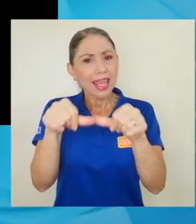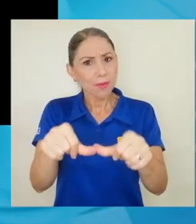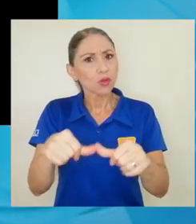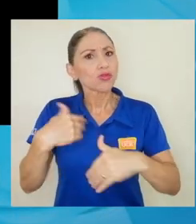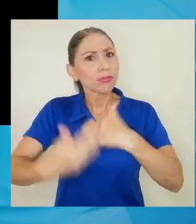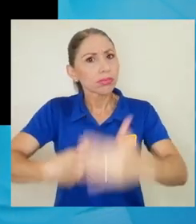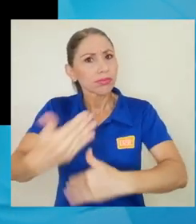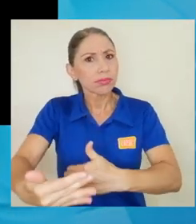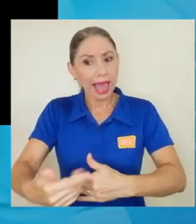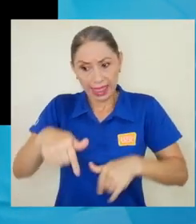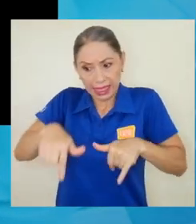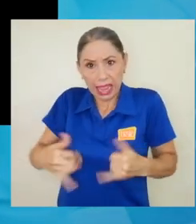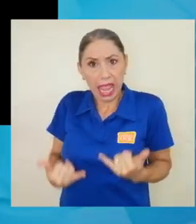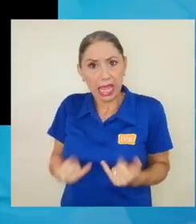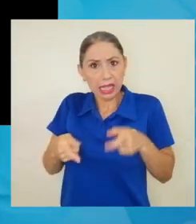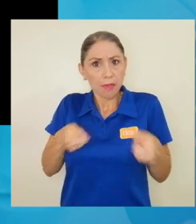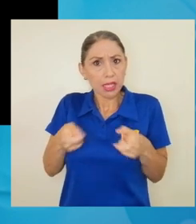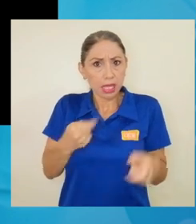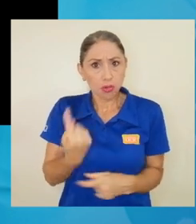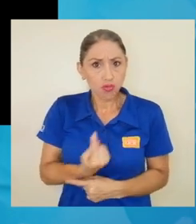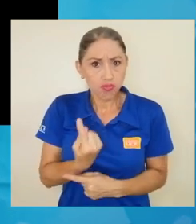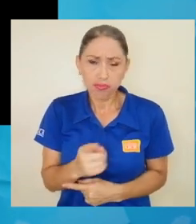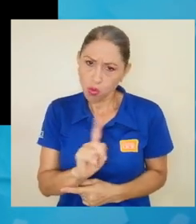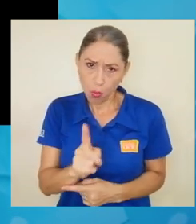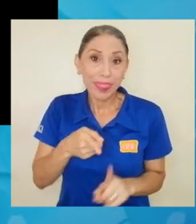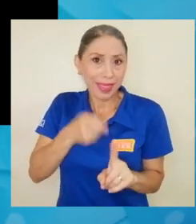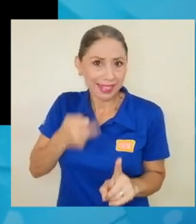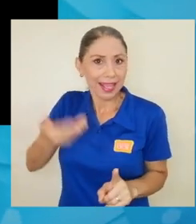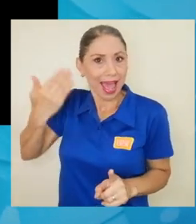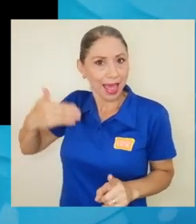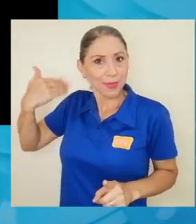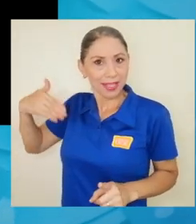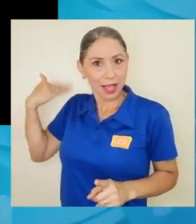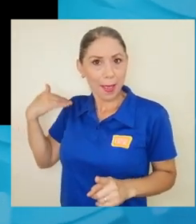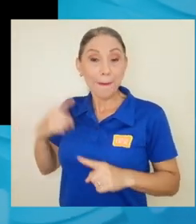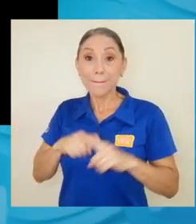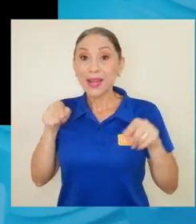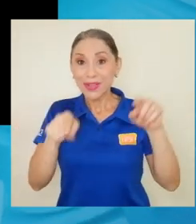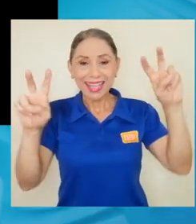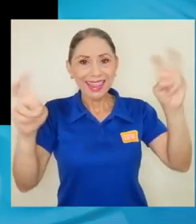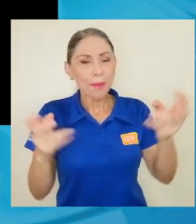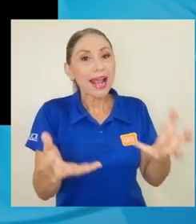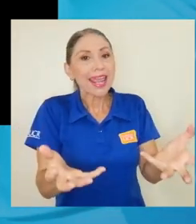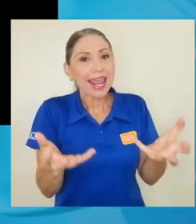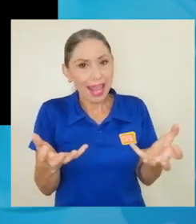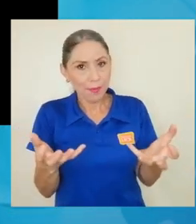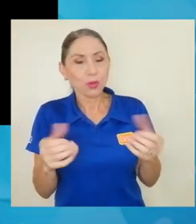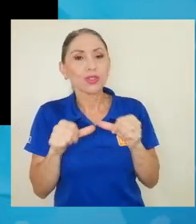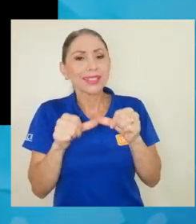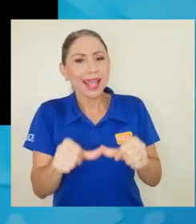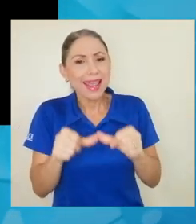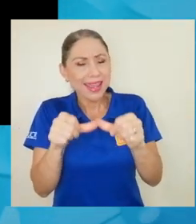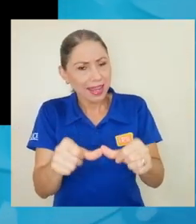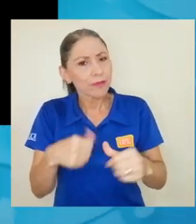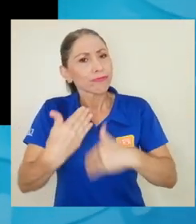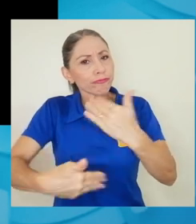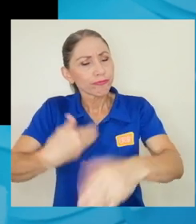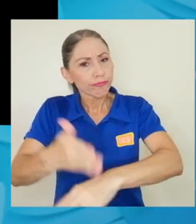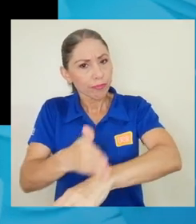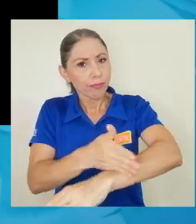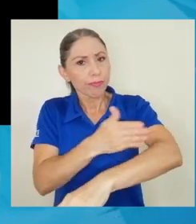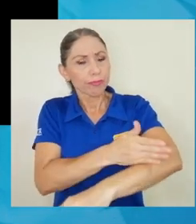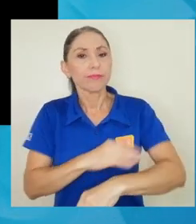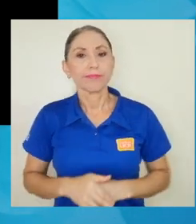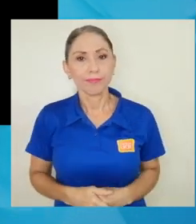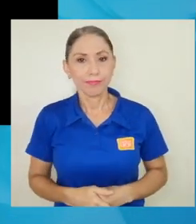desarrollando. No es de esta administración, viene de las administraciones pasadas, pero es un tema que queremos seguir continuando y